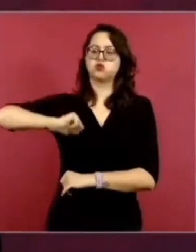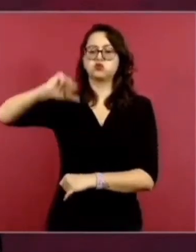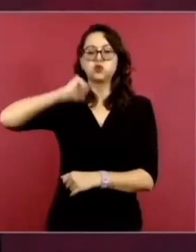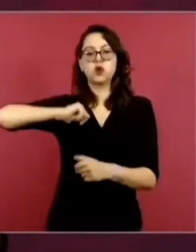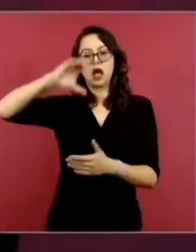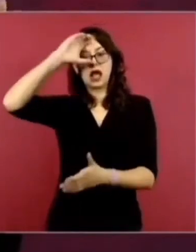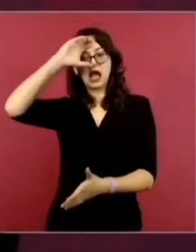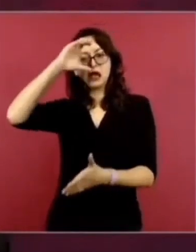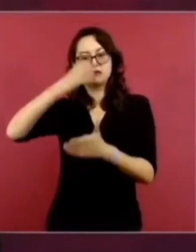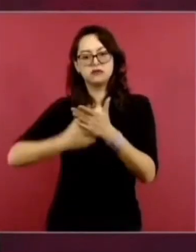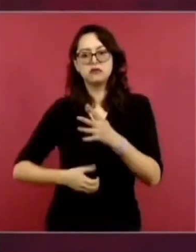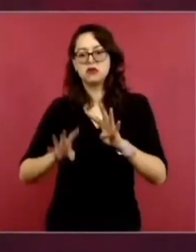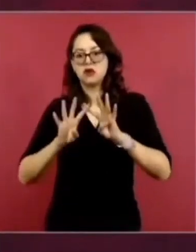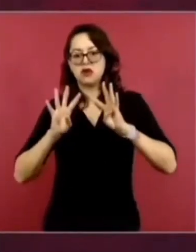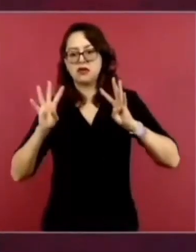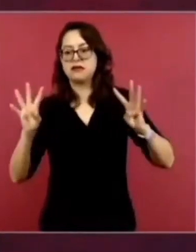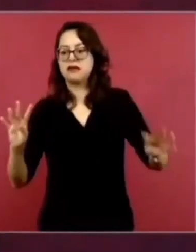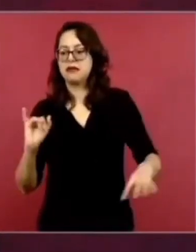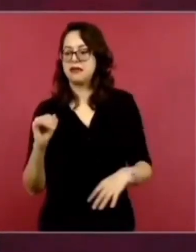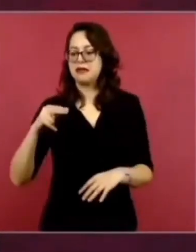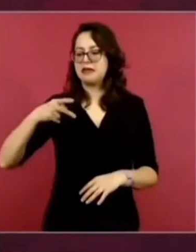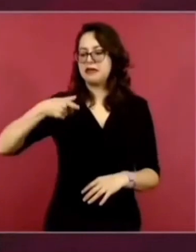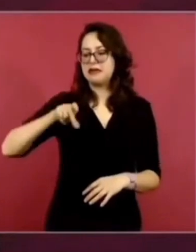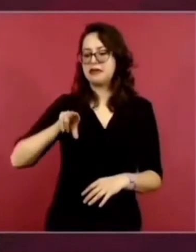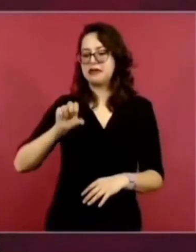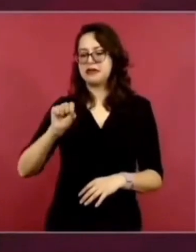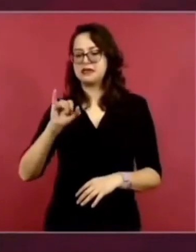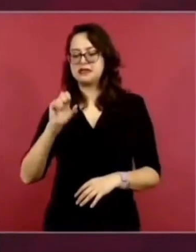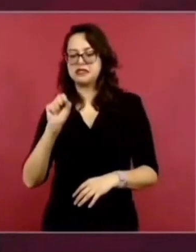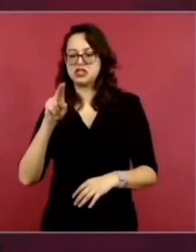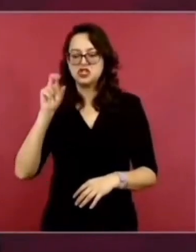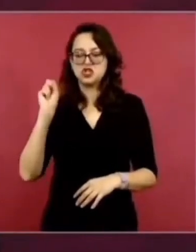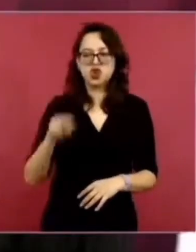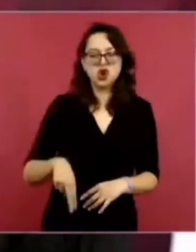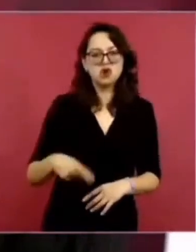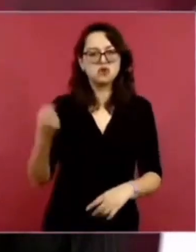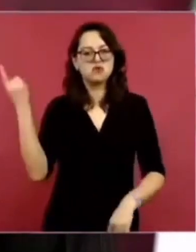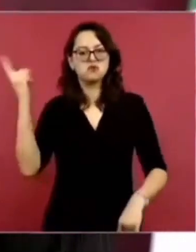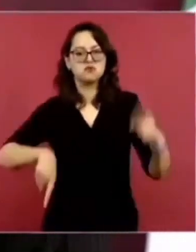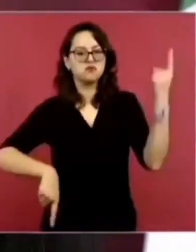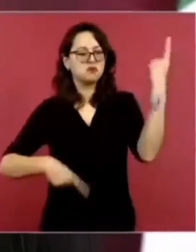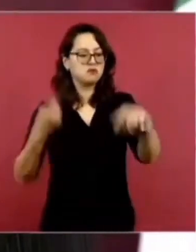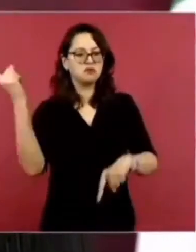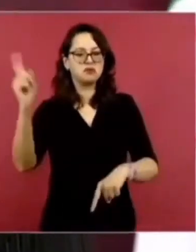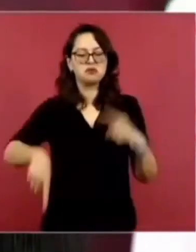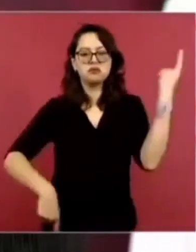ellos nos van a decir qué podemos decir y qué no.